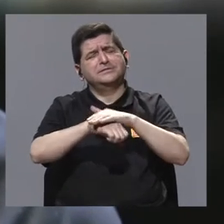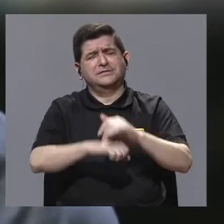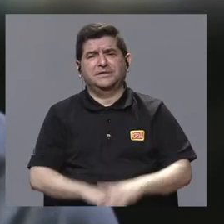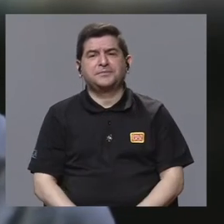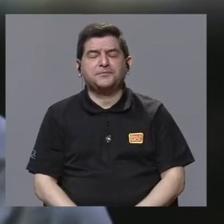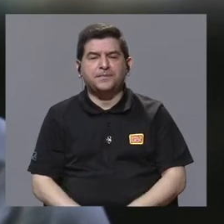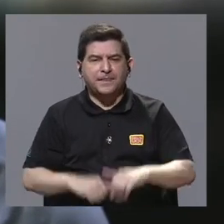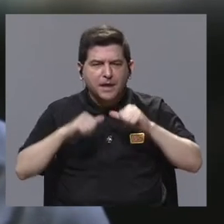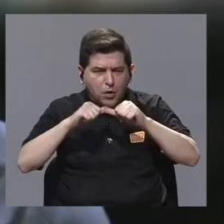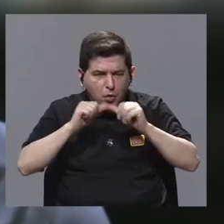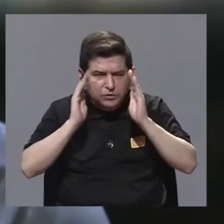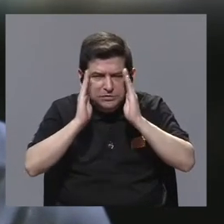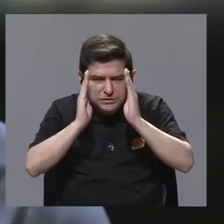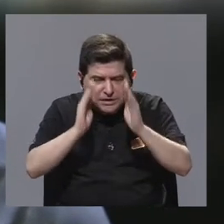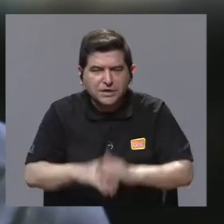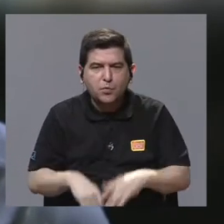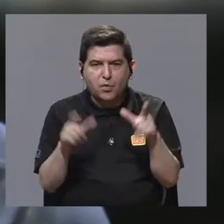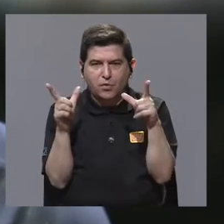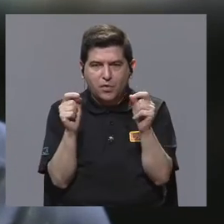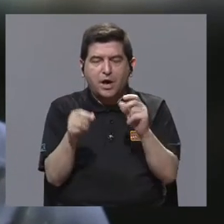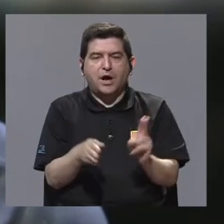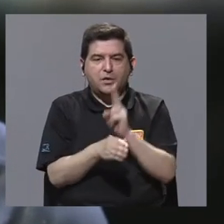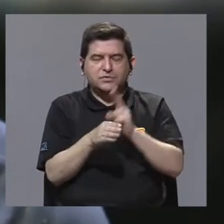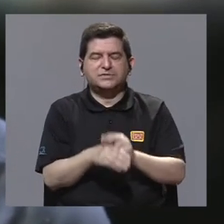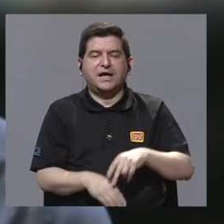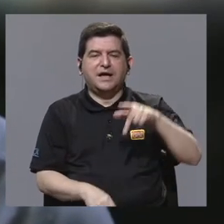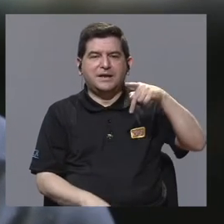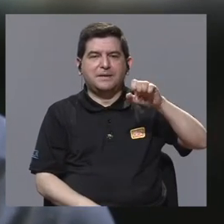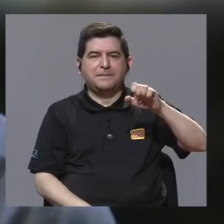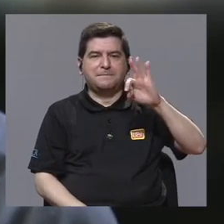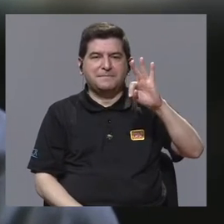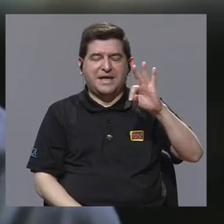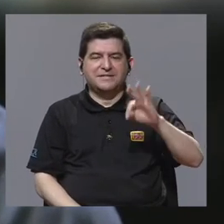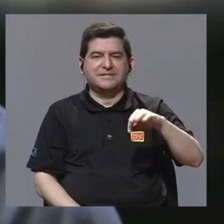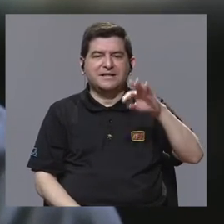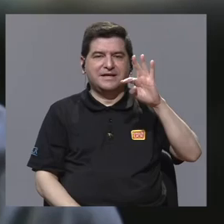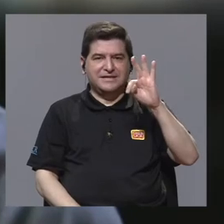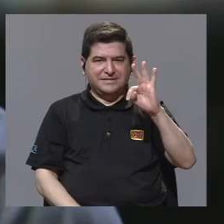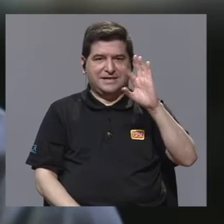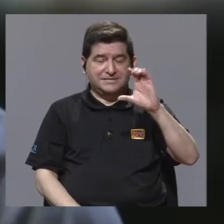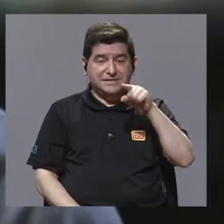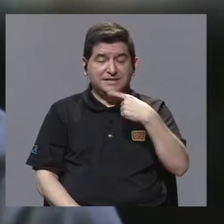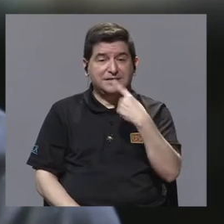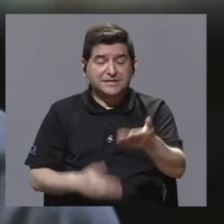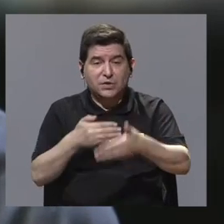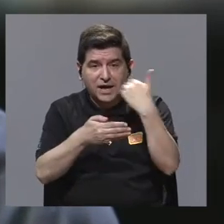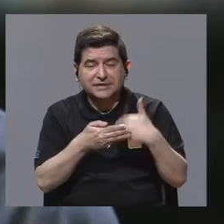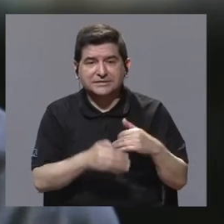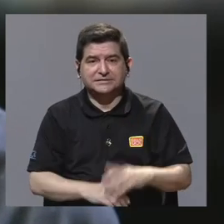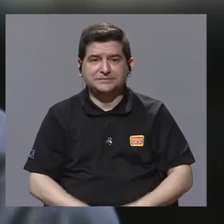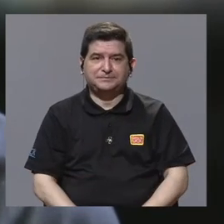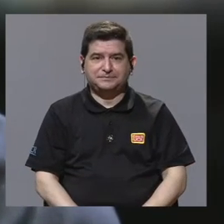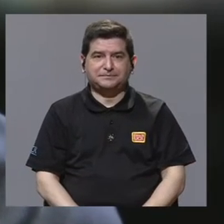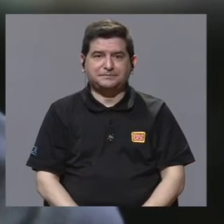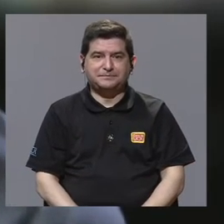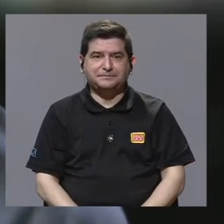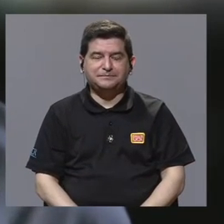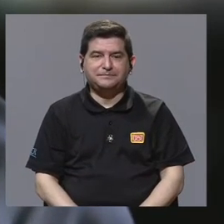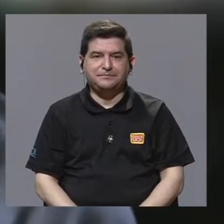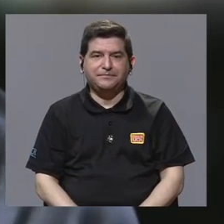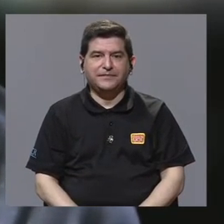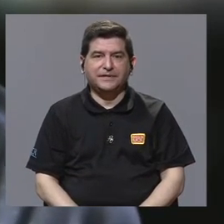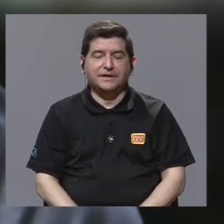Sí, por favor. ¿Cómo se da el seguimiento de tumores usando el PET-CT tal y como lo han mencionado ustedes acá? Sí.